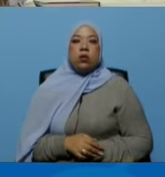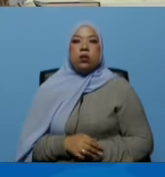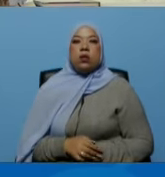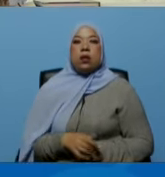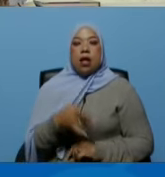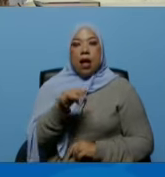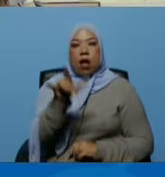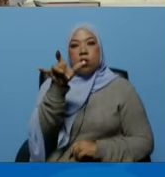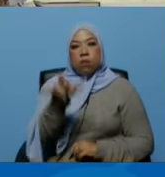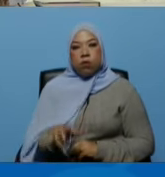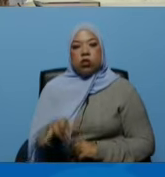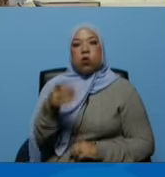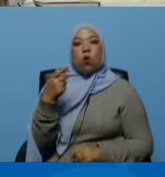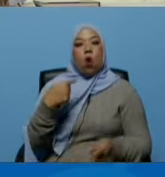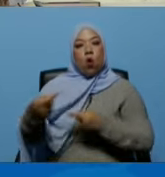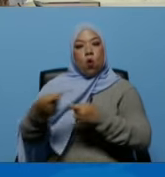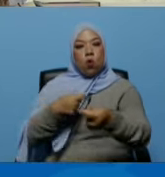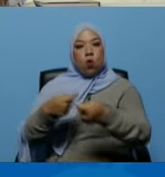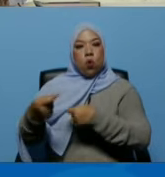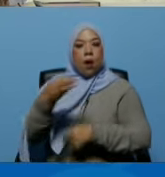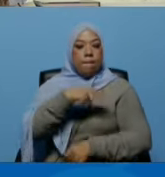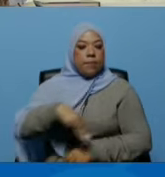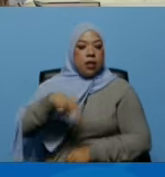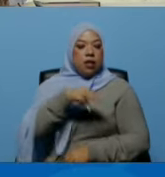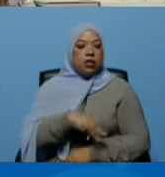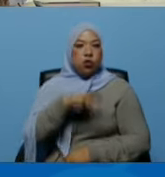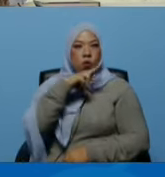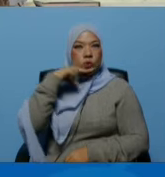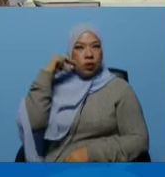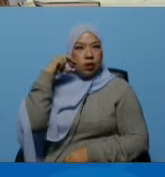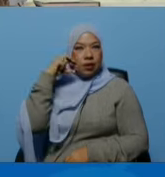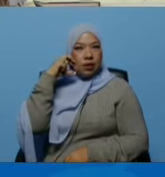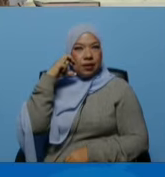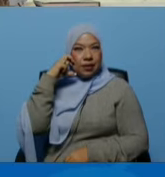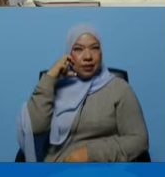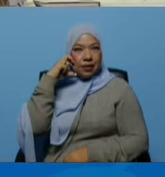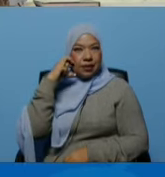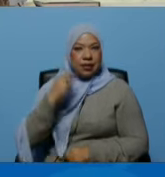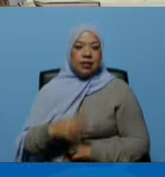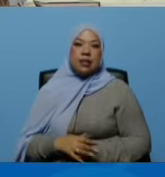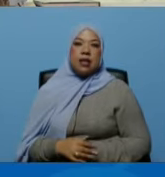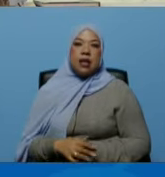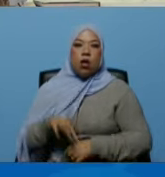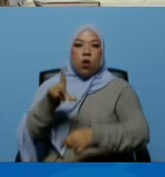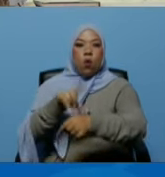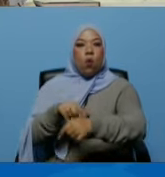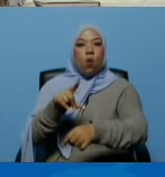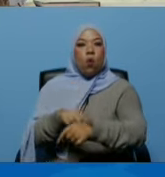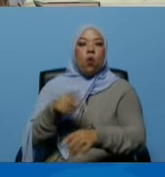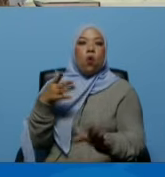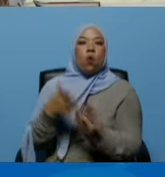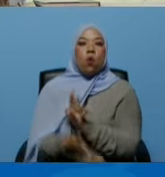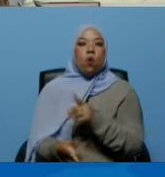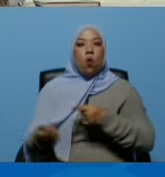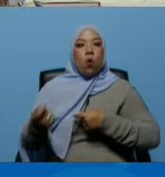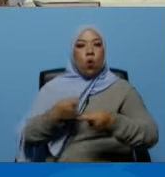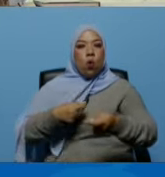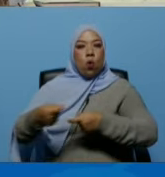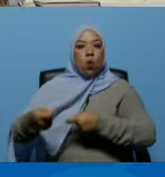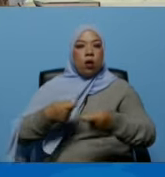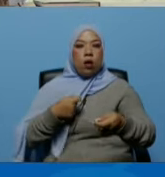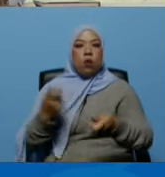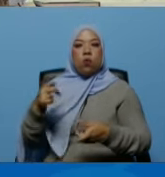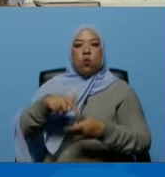martínez coordinadora de la misión sonrisa la doctora leymar córdoba coordinadora